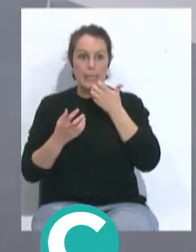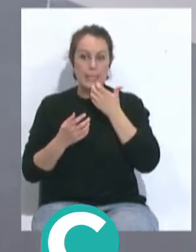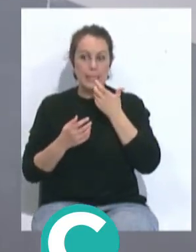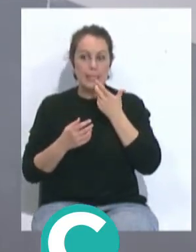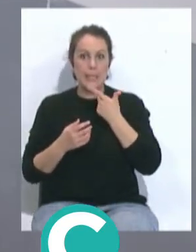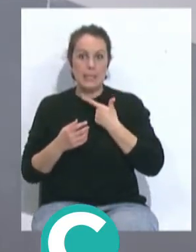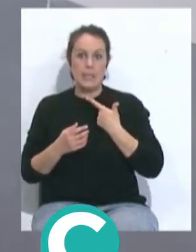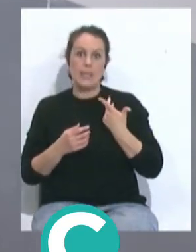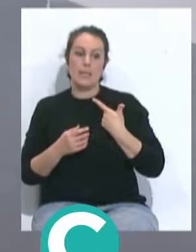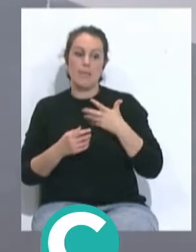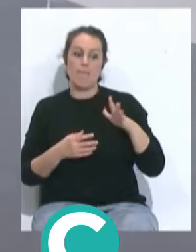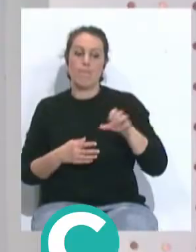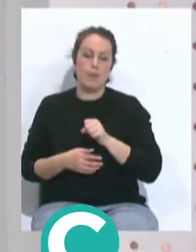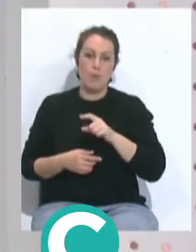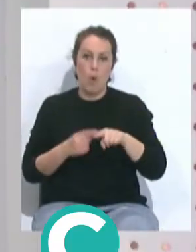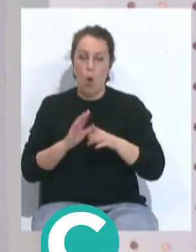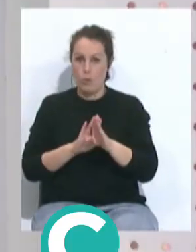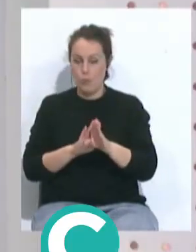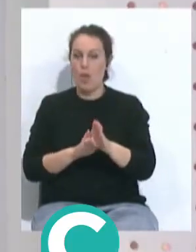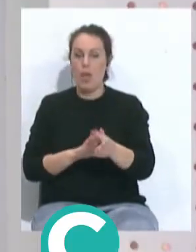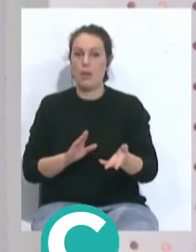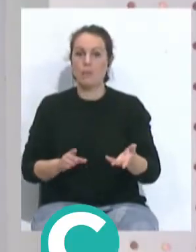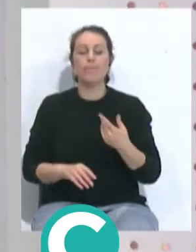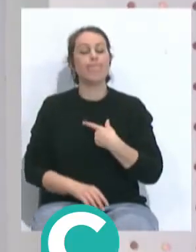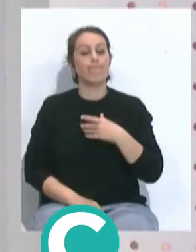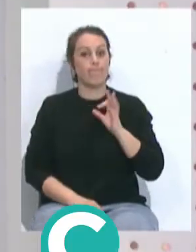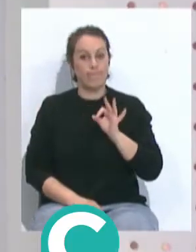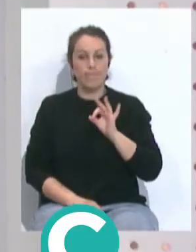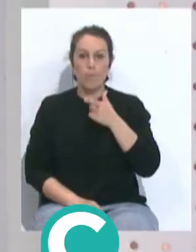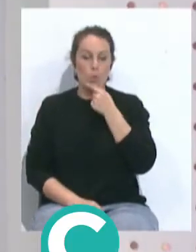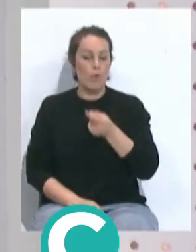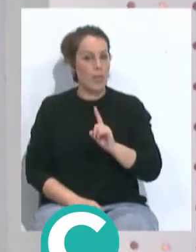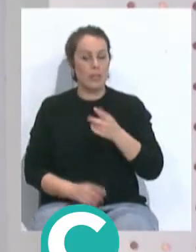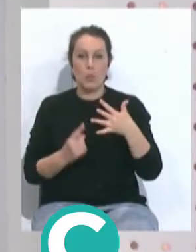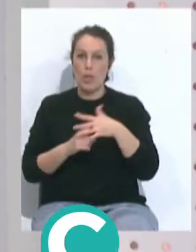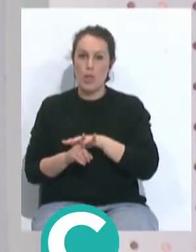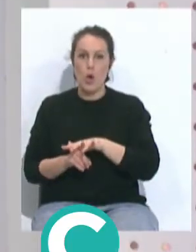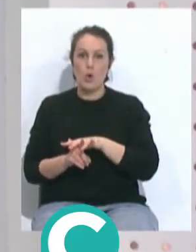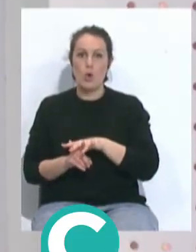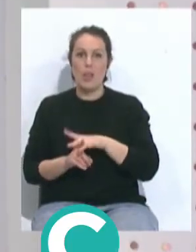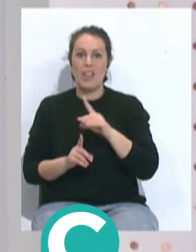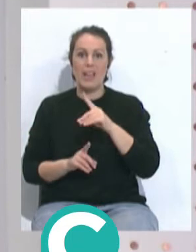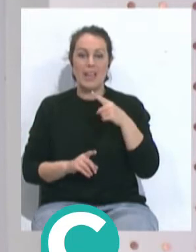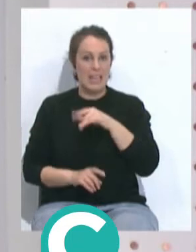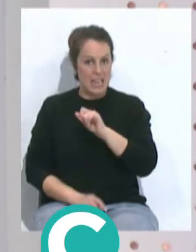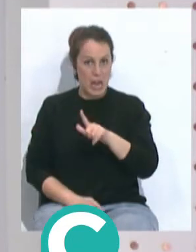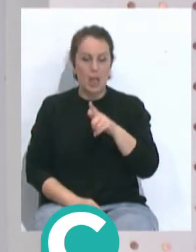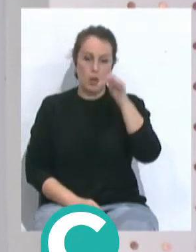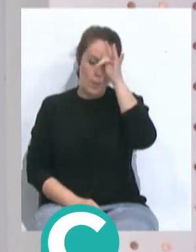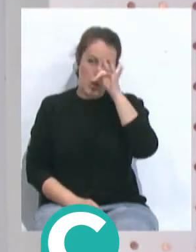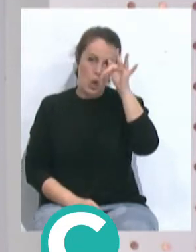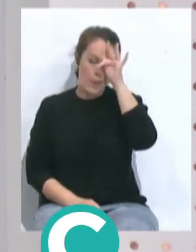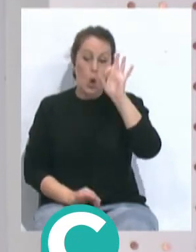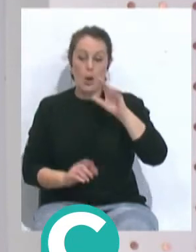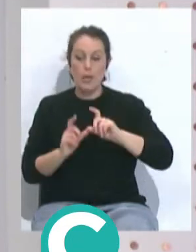puesto, también tener continuidad. La verdad que no es fácil la situación de David, que sabe que domingo a domingo, cuando le